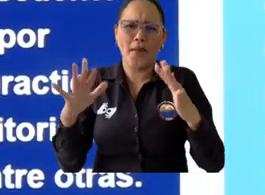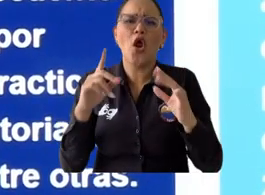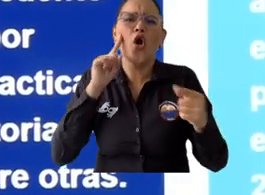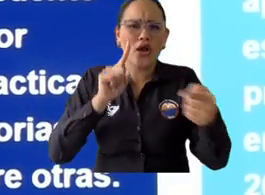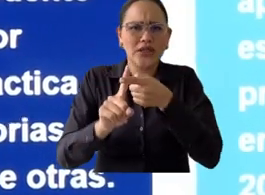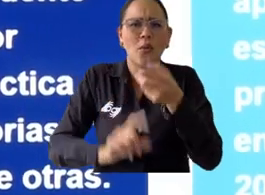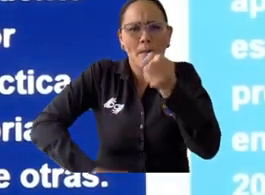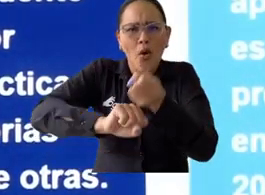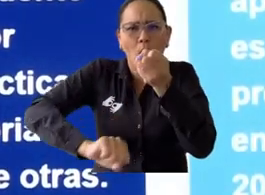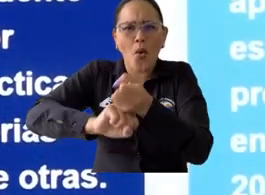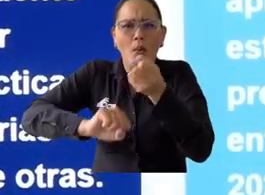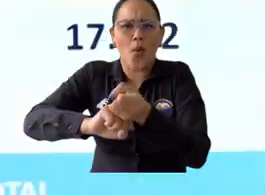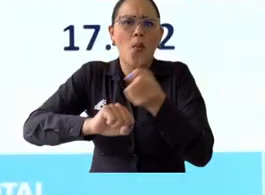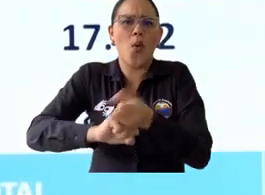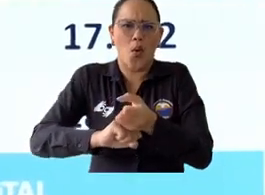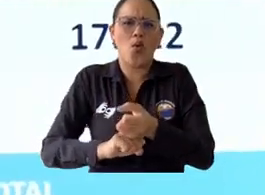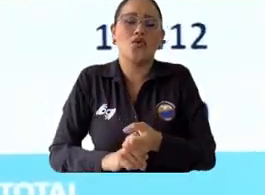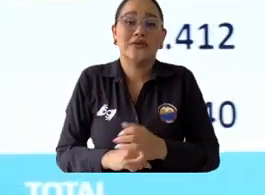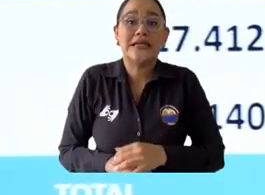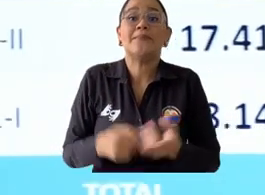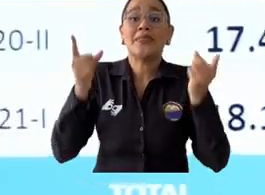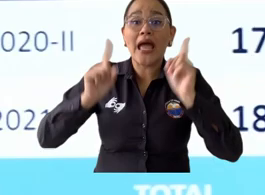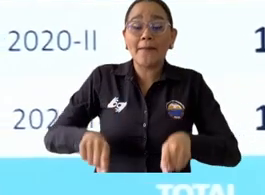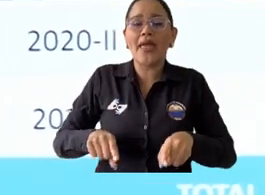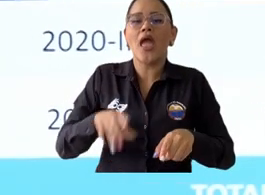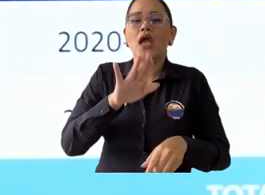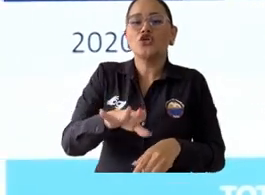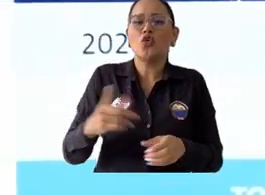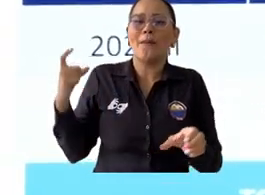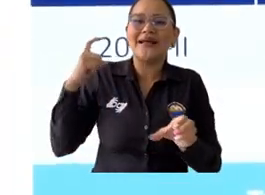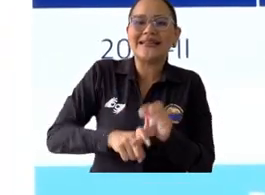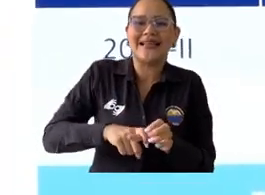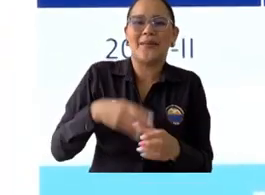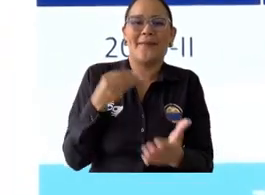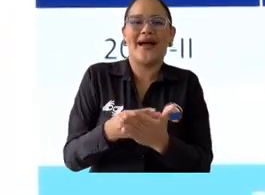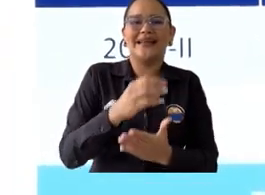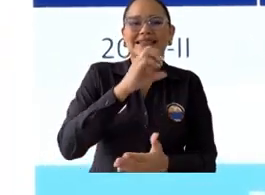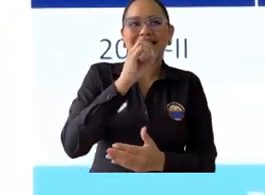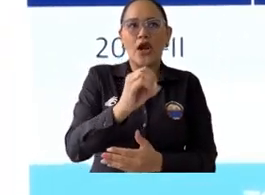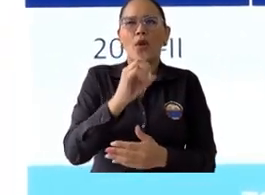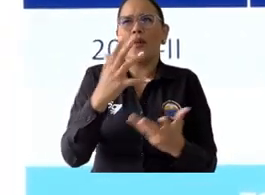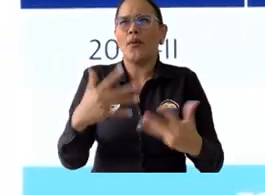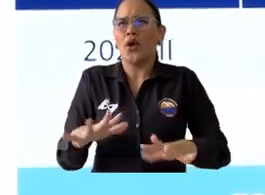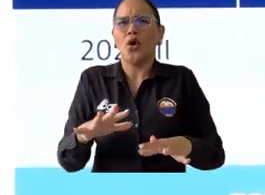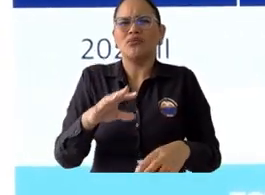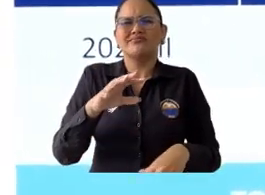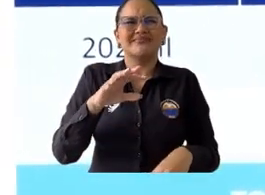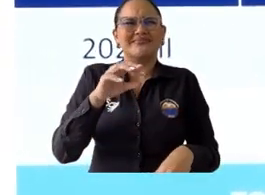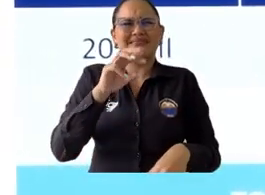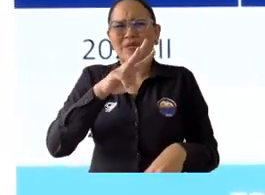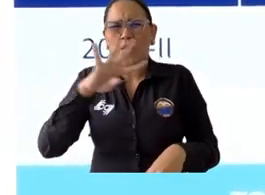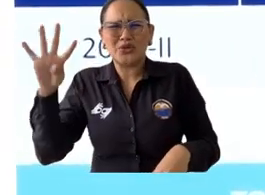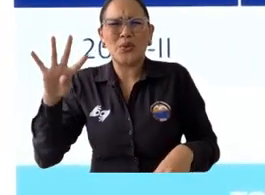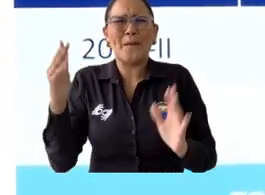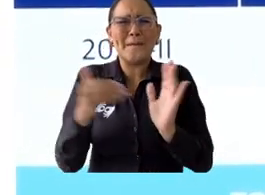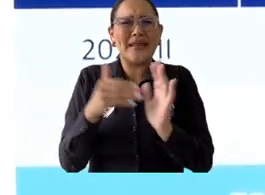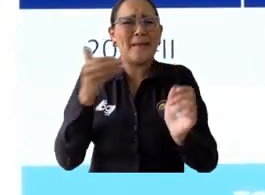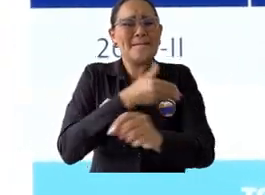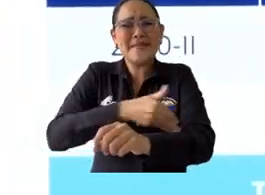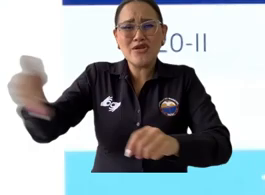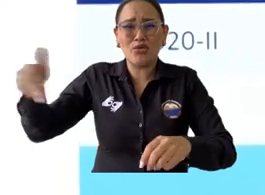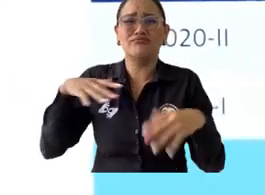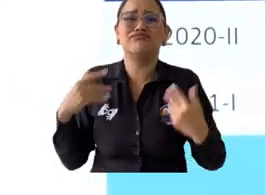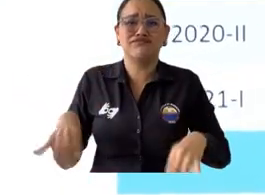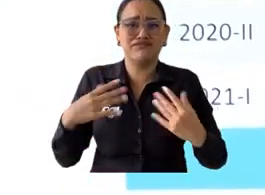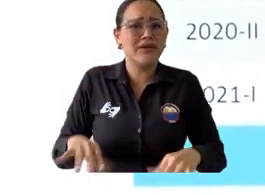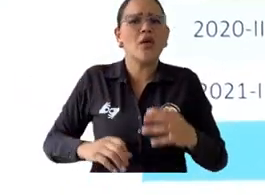casi 4 mil millones de pesos. Pero además la universidad, fue la universidad pública en Colombia que mayor esfuerzo hizo en pandemia. Antes de que se